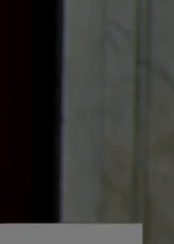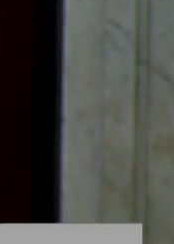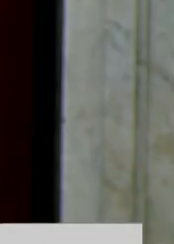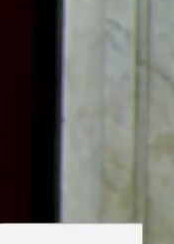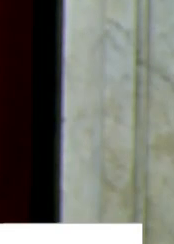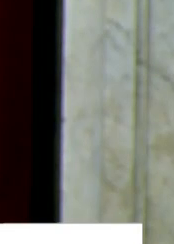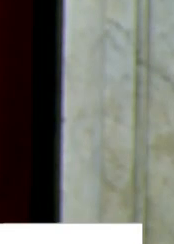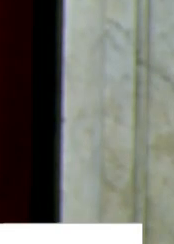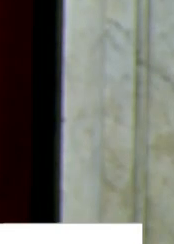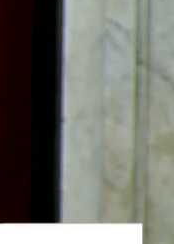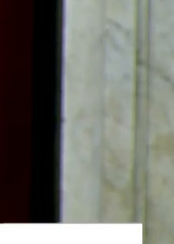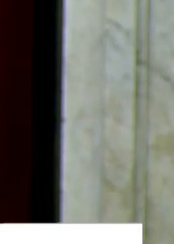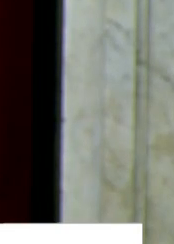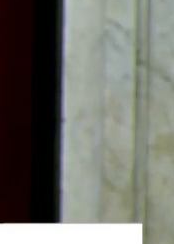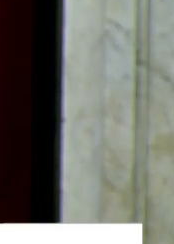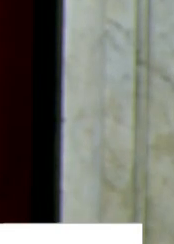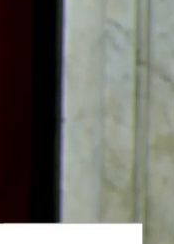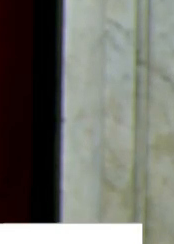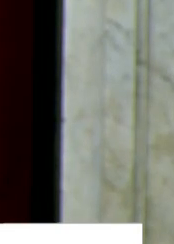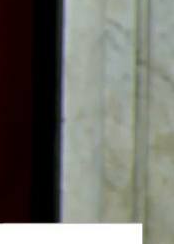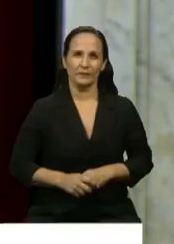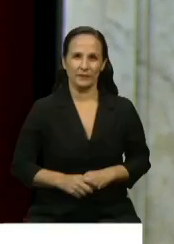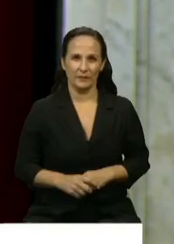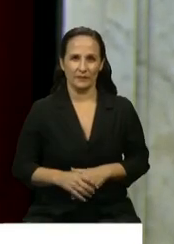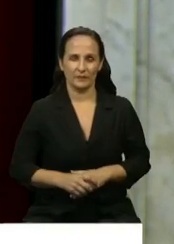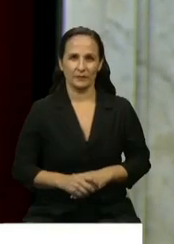Tiene la palabra el diputado Marcelo Casareto.